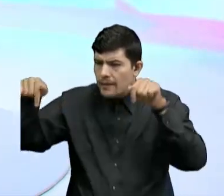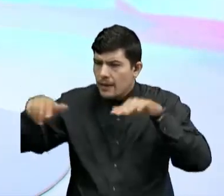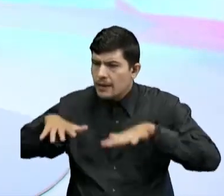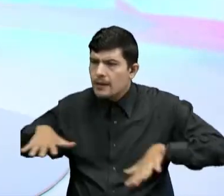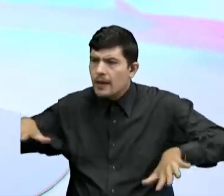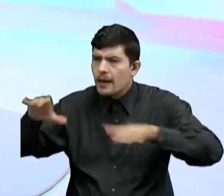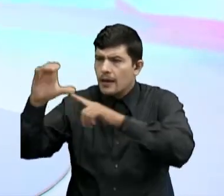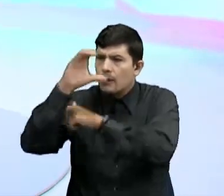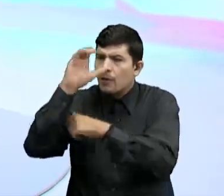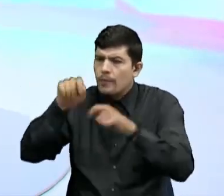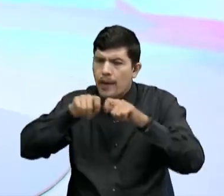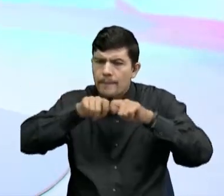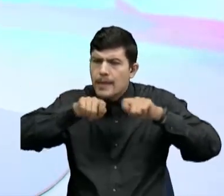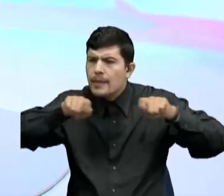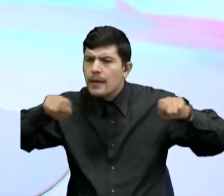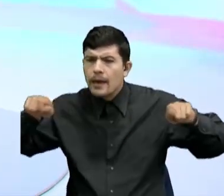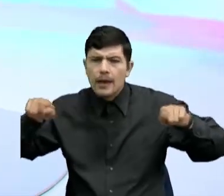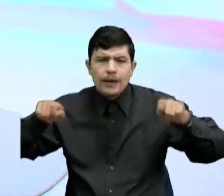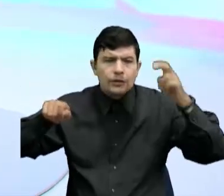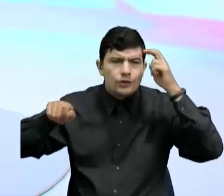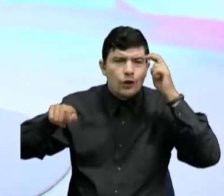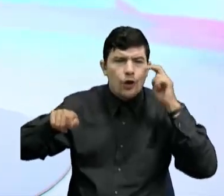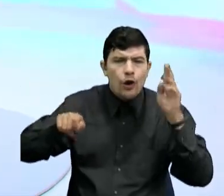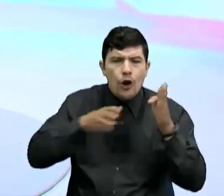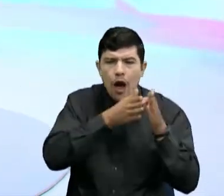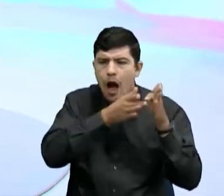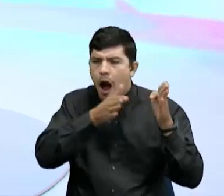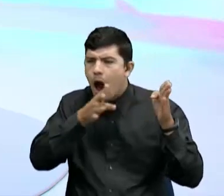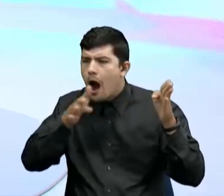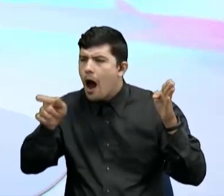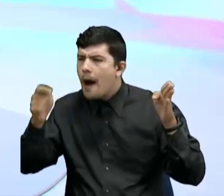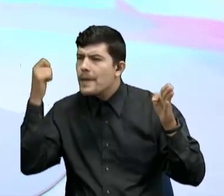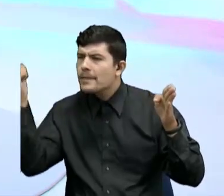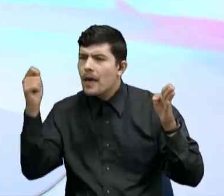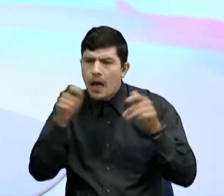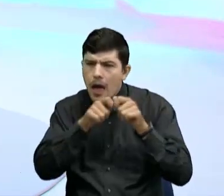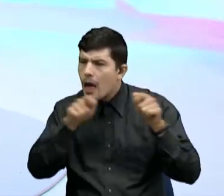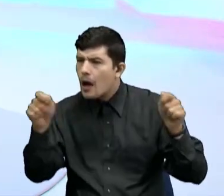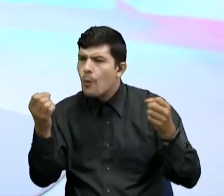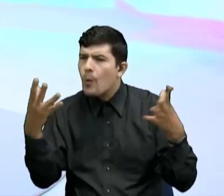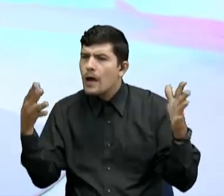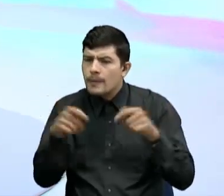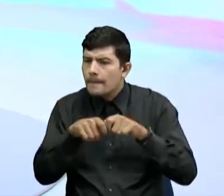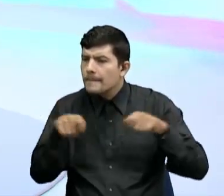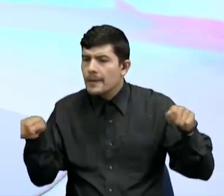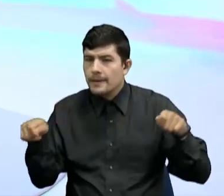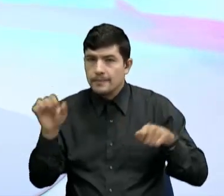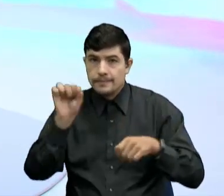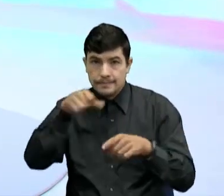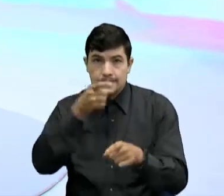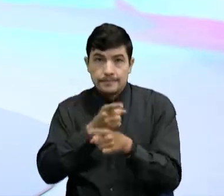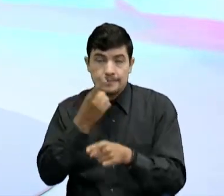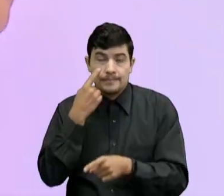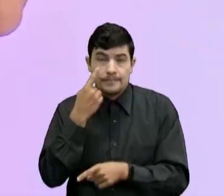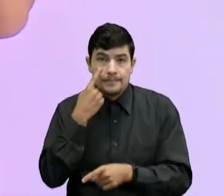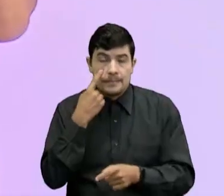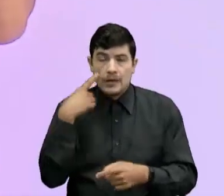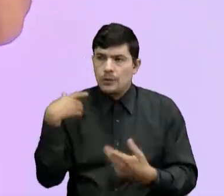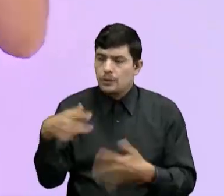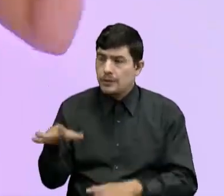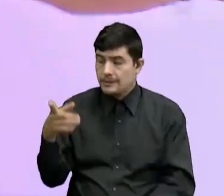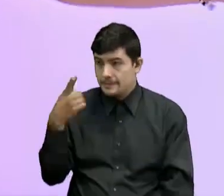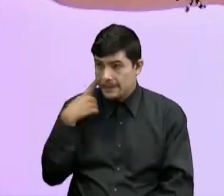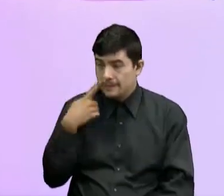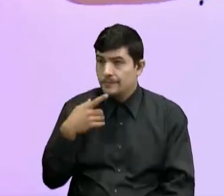¿Cómo es la vaina? Bueno Entonces En sentido Oriente-Occidente Tenemos puntos extremos Es que mire Colombia tiene como